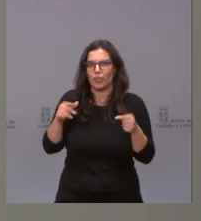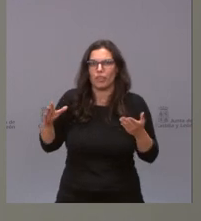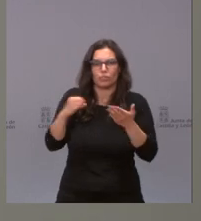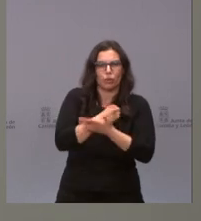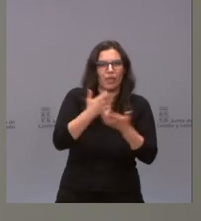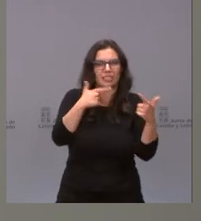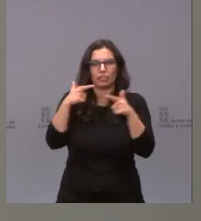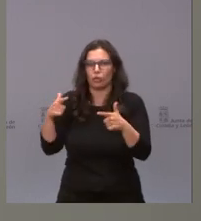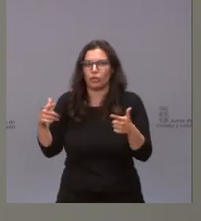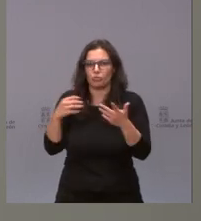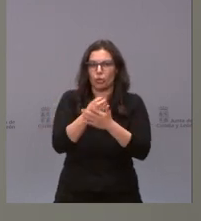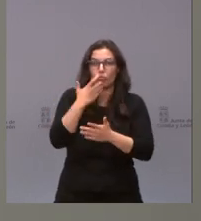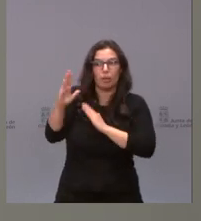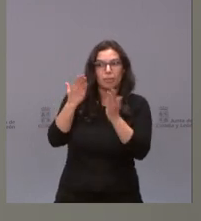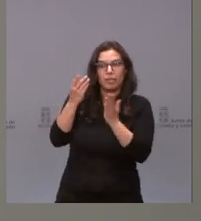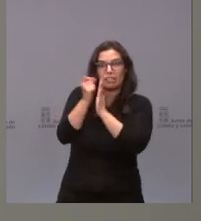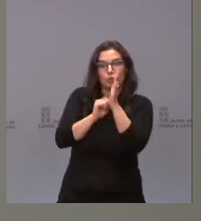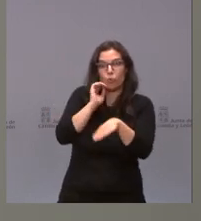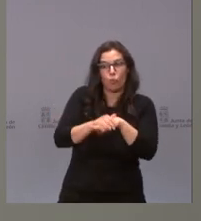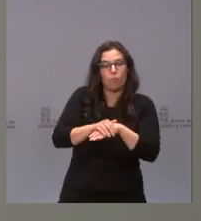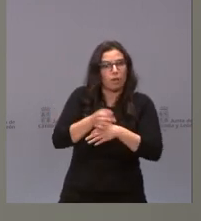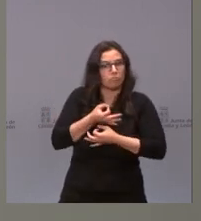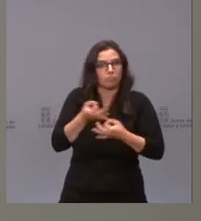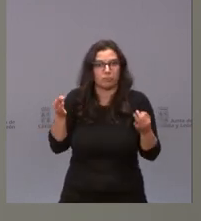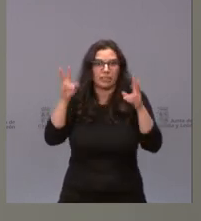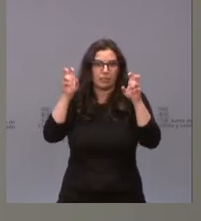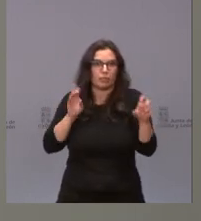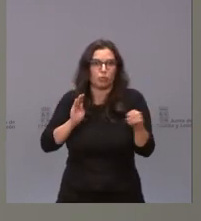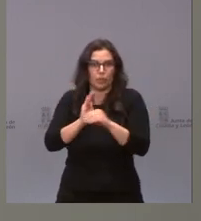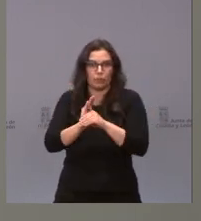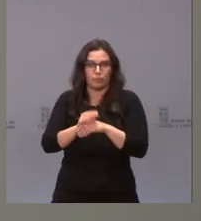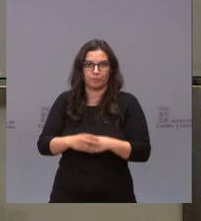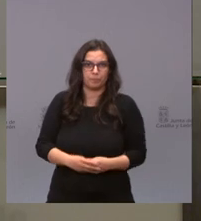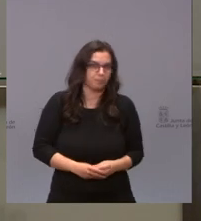sectores que se han presentado y cumplían requisitos respecto a estas subvenciones